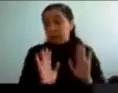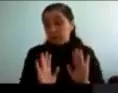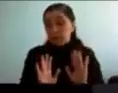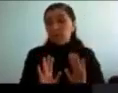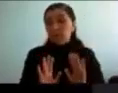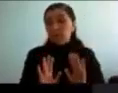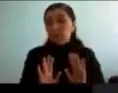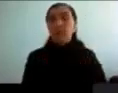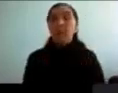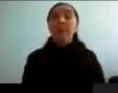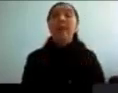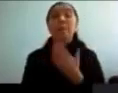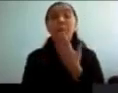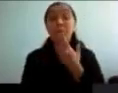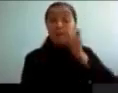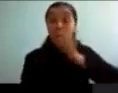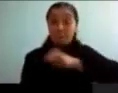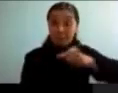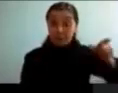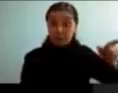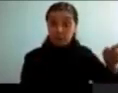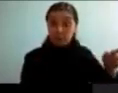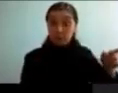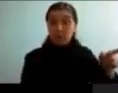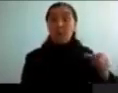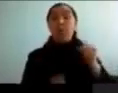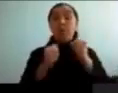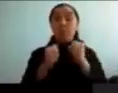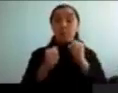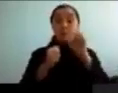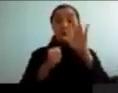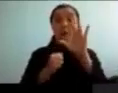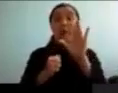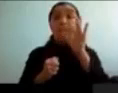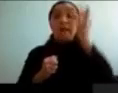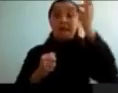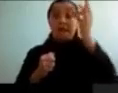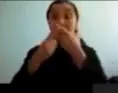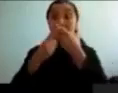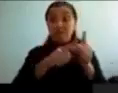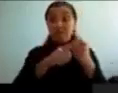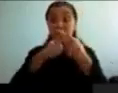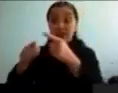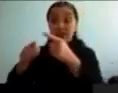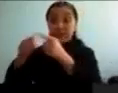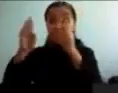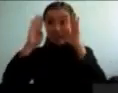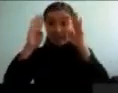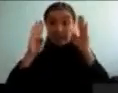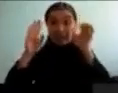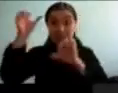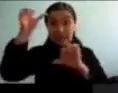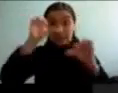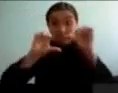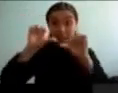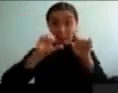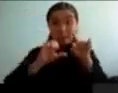También en humanos, nosotros podemos detectar, estas variables de la atención, es un experimento muy clásico, una